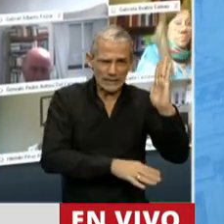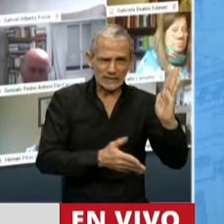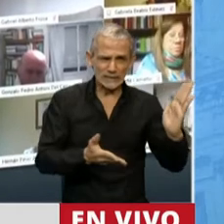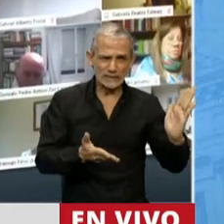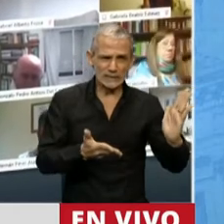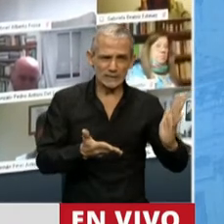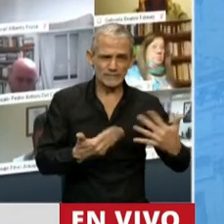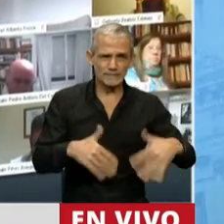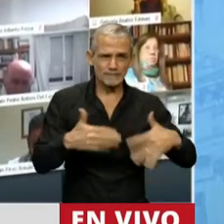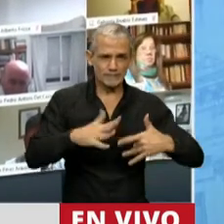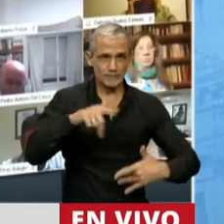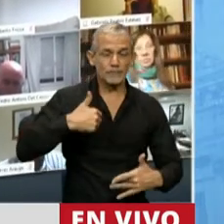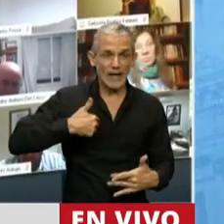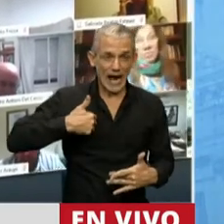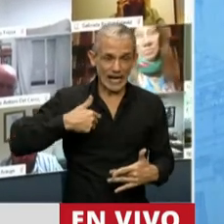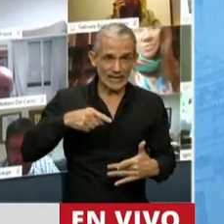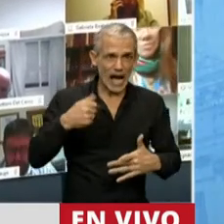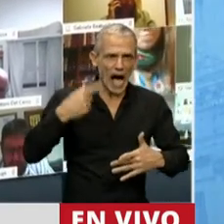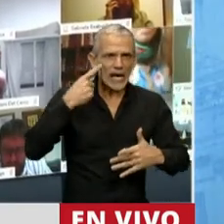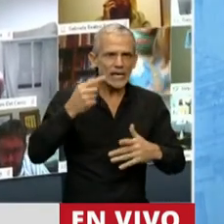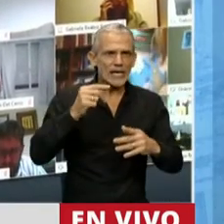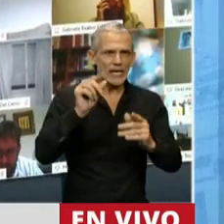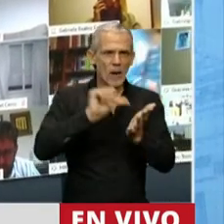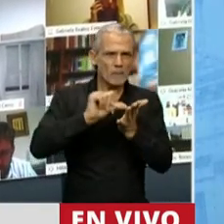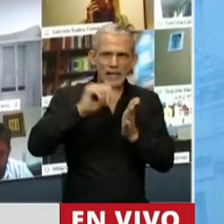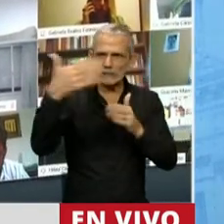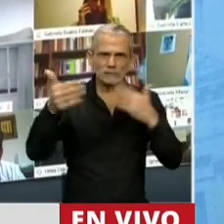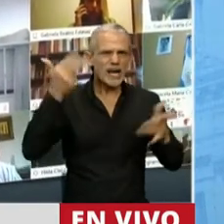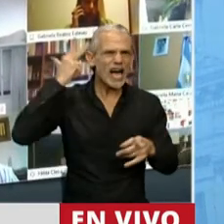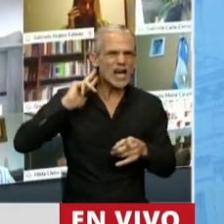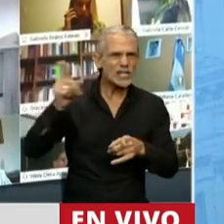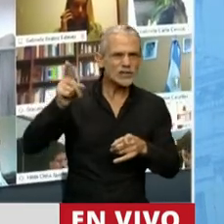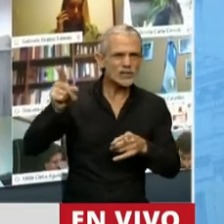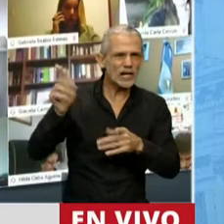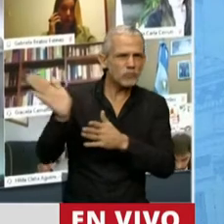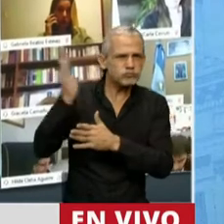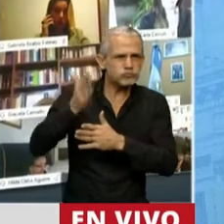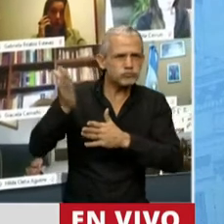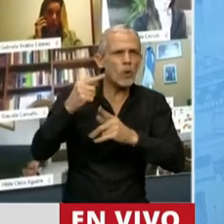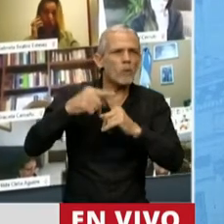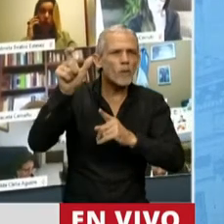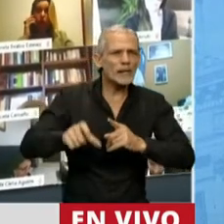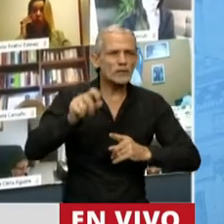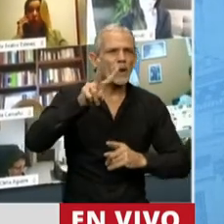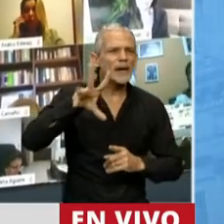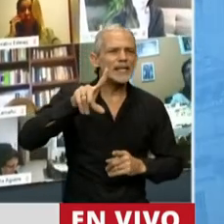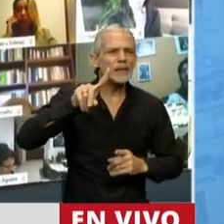Hoy, nosotros tenemos países acá que nos rodean, que Chile tiene un producto bruto per cápita de 23 mil